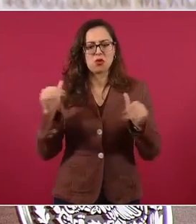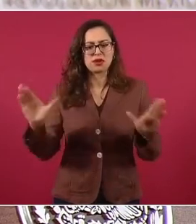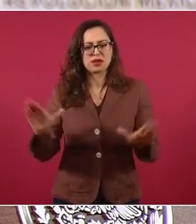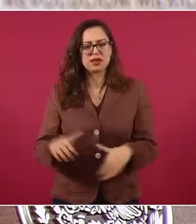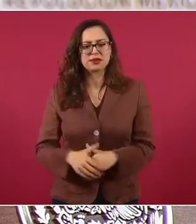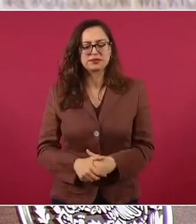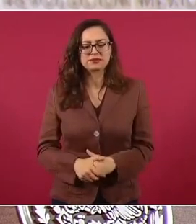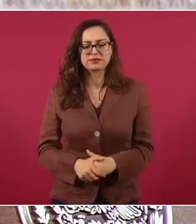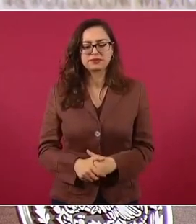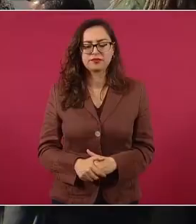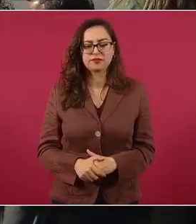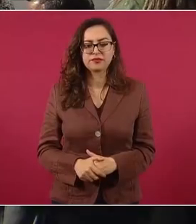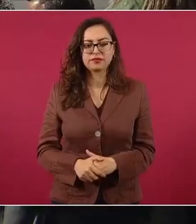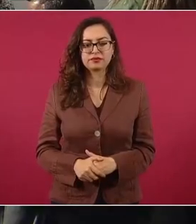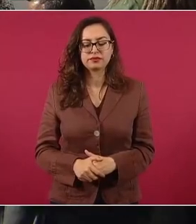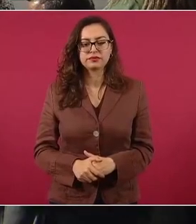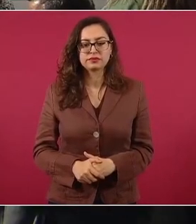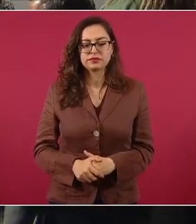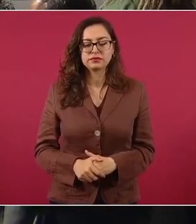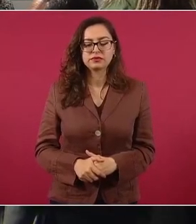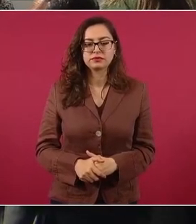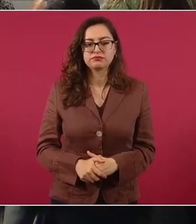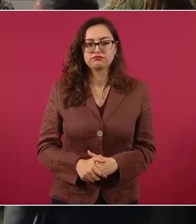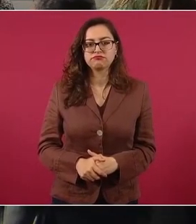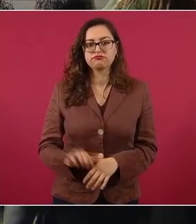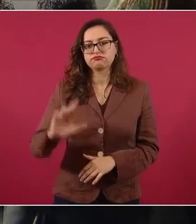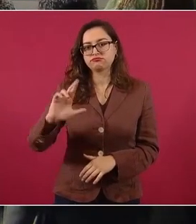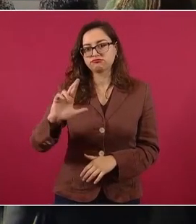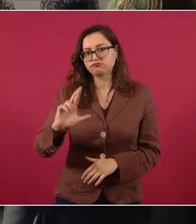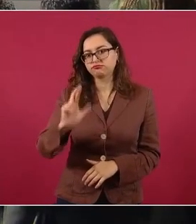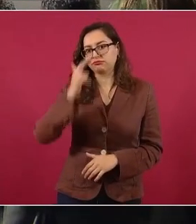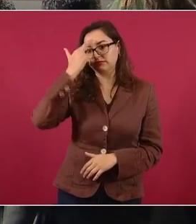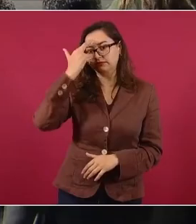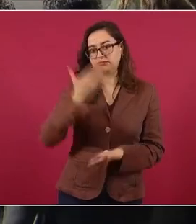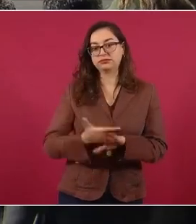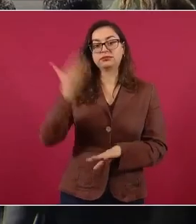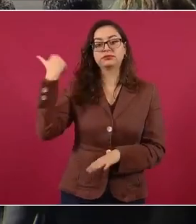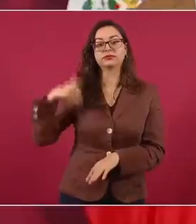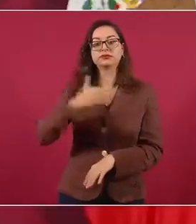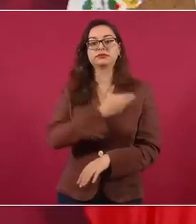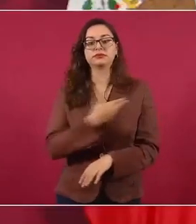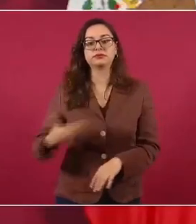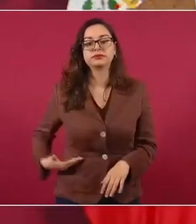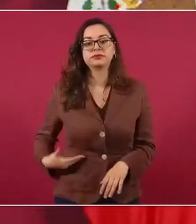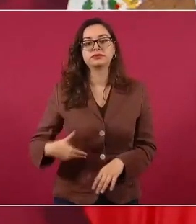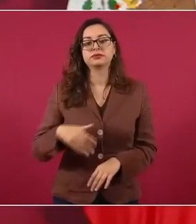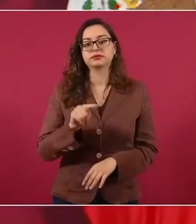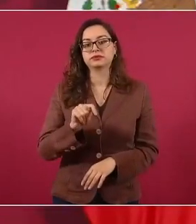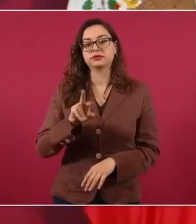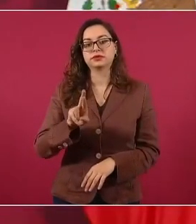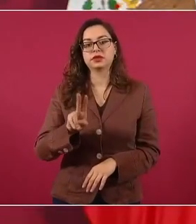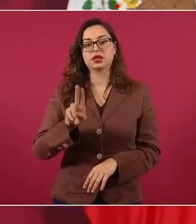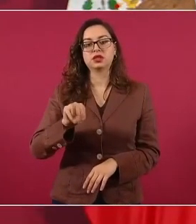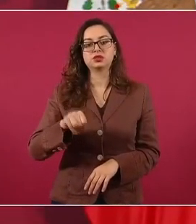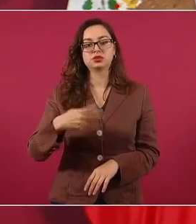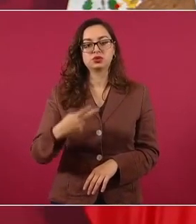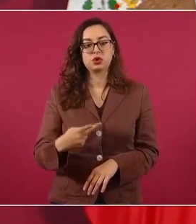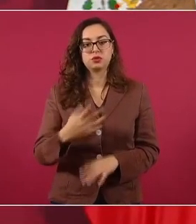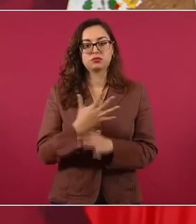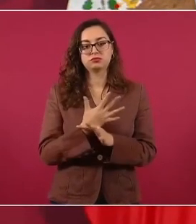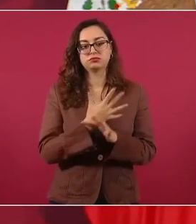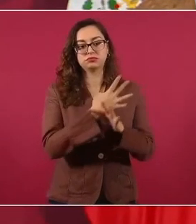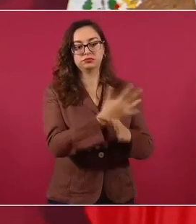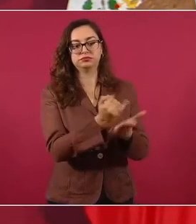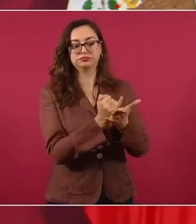Recuerdo cuando el presidente Trump toma la decisión de que